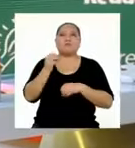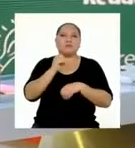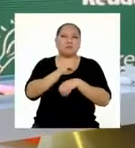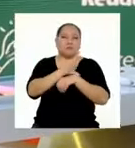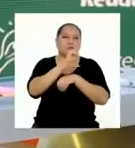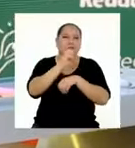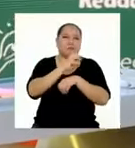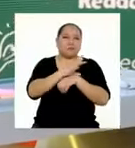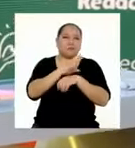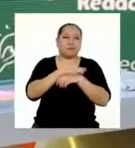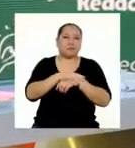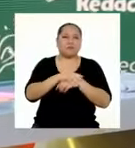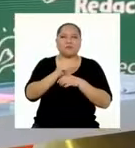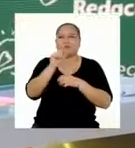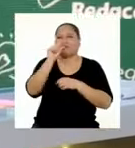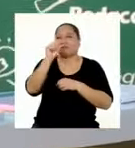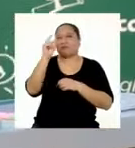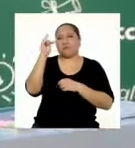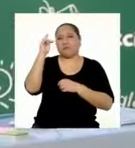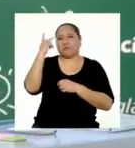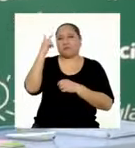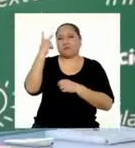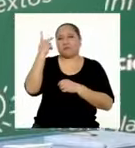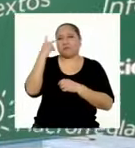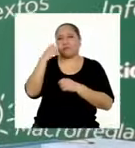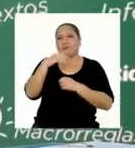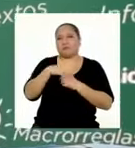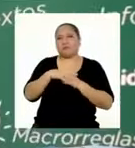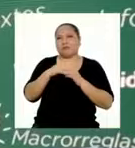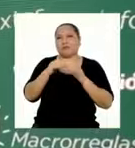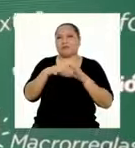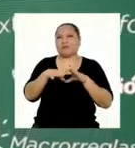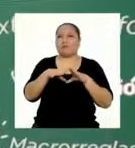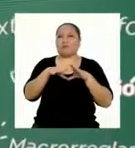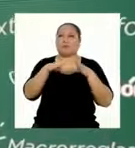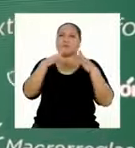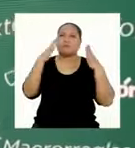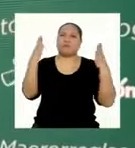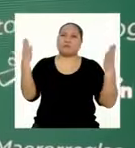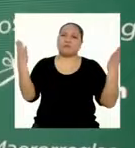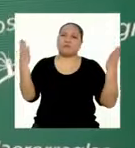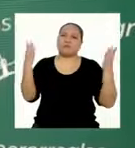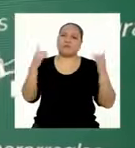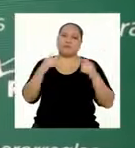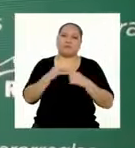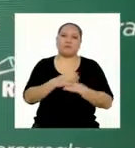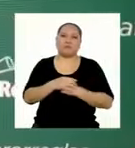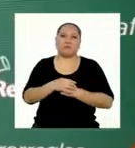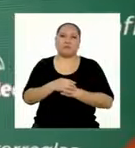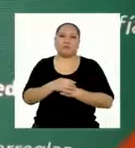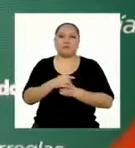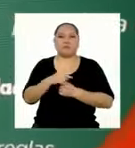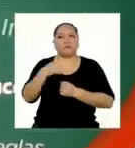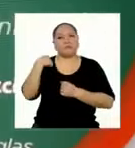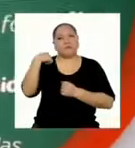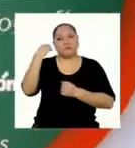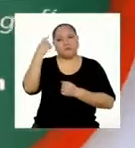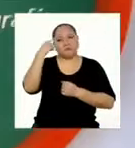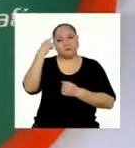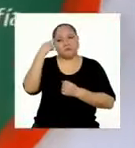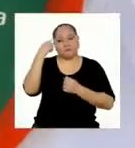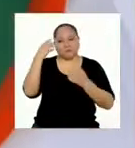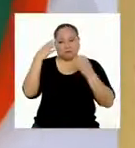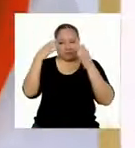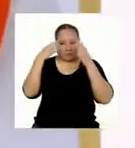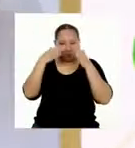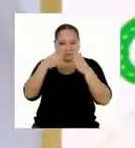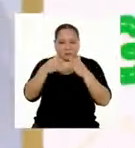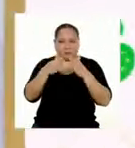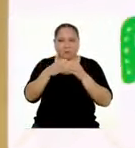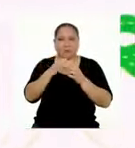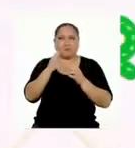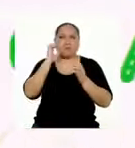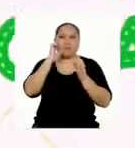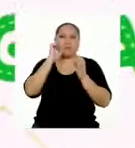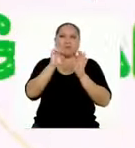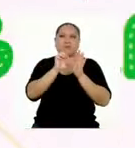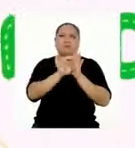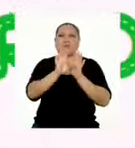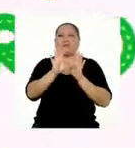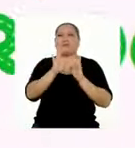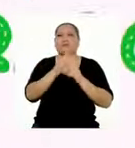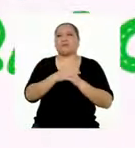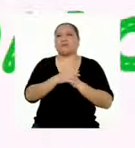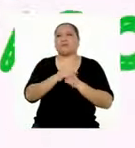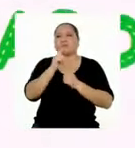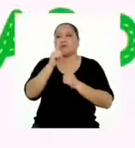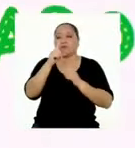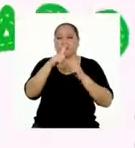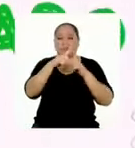que da son un poco confusas y extensas. Creo que pudo ser más puntual. Por ejemplo,